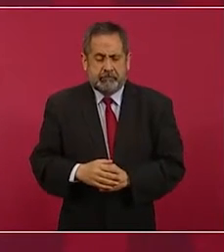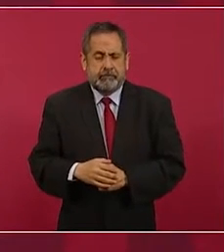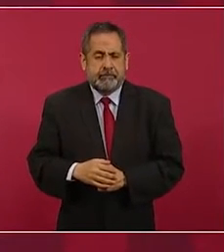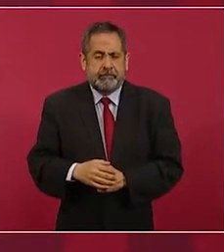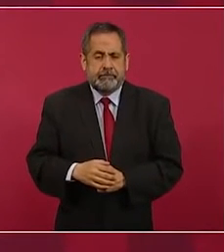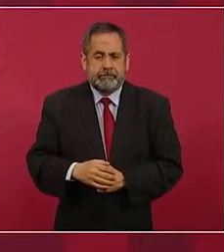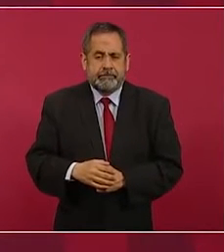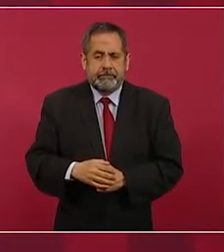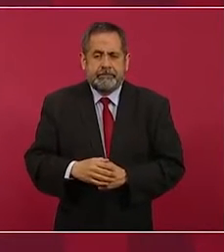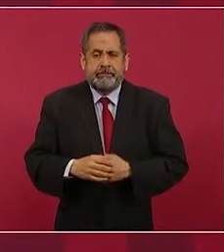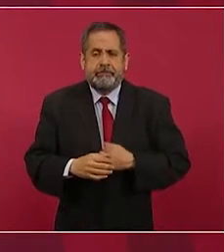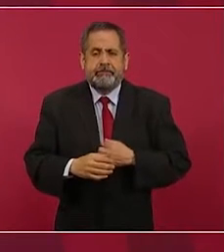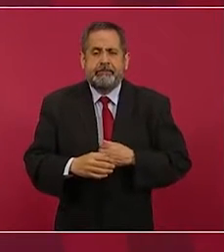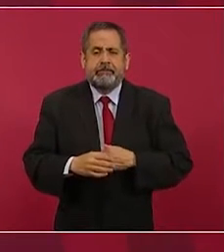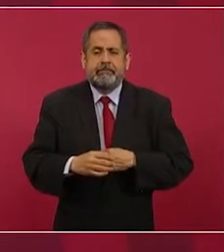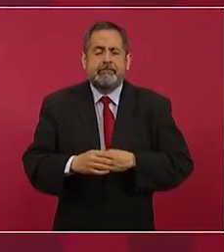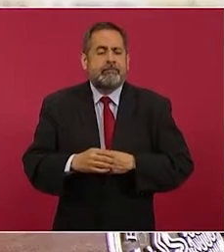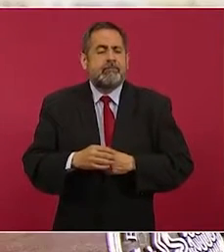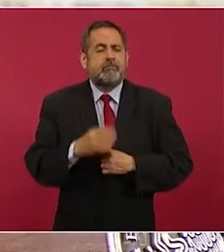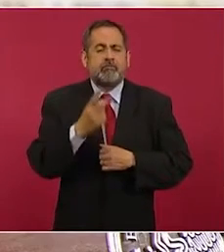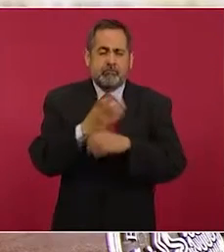Son dos cosas.